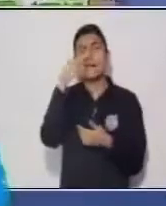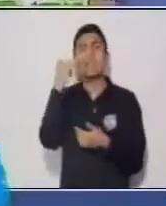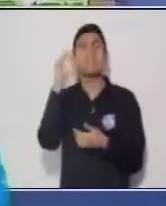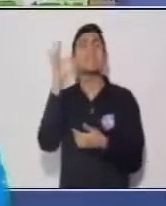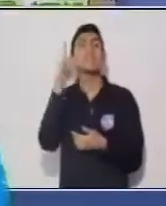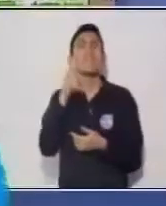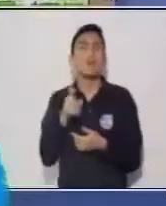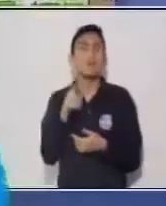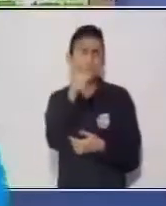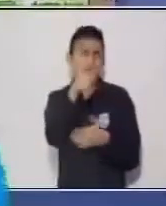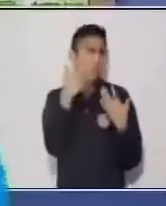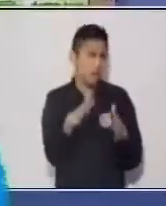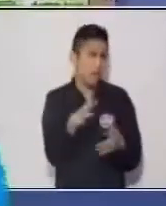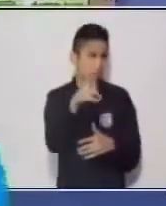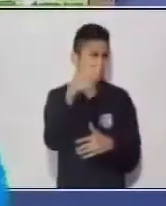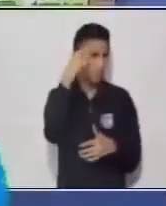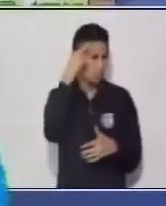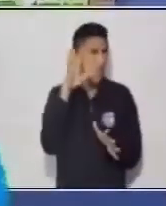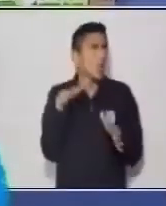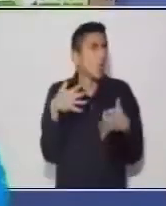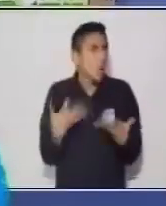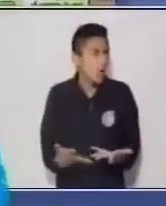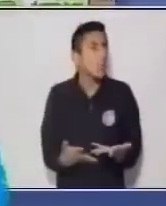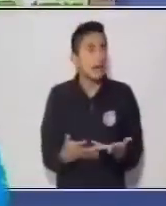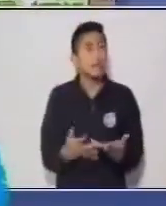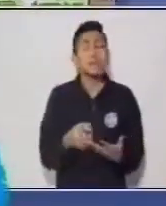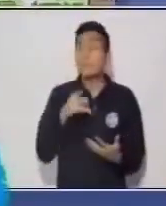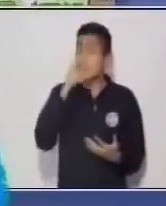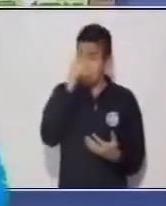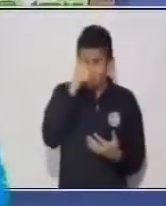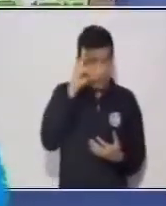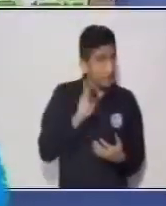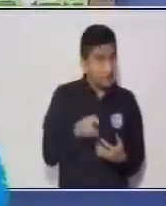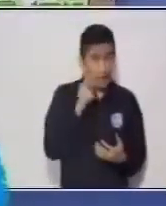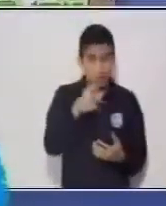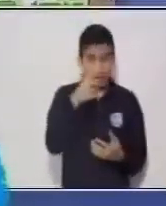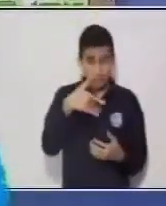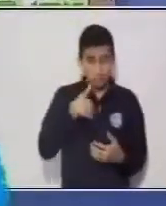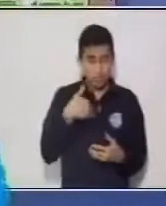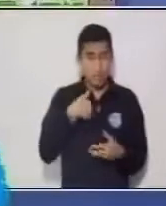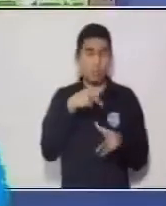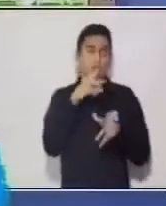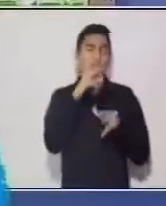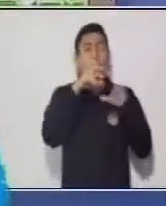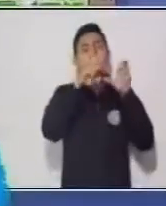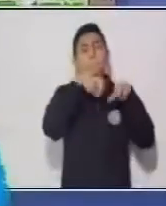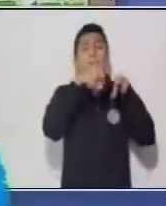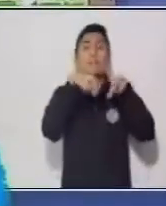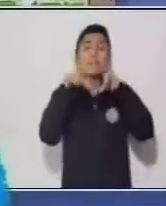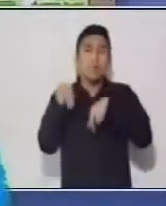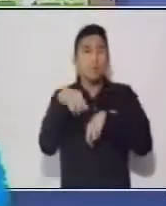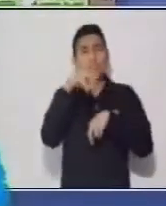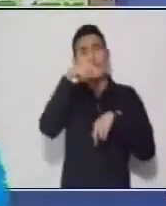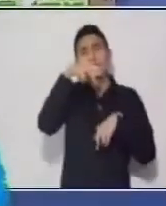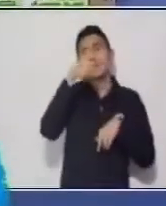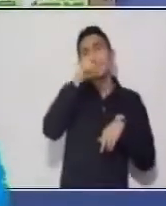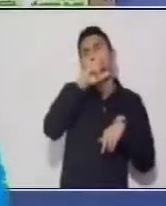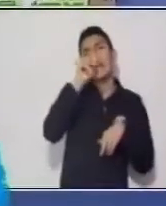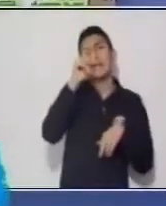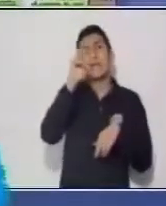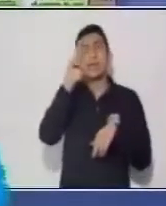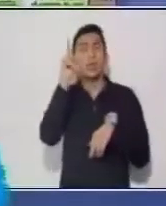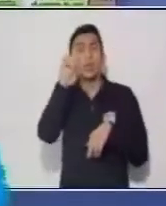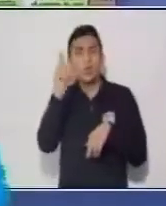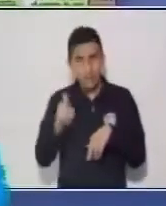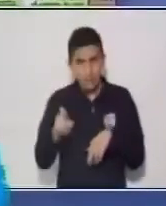que hayas leído, te podrás dar cuenta que siempre están hablando personajes, narradores, o que el narrador